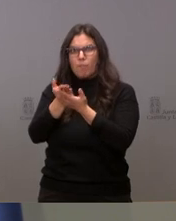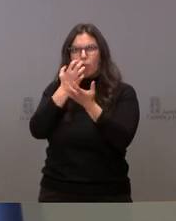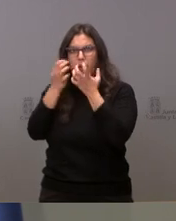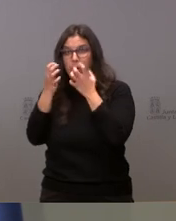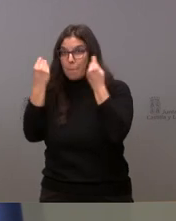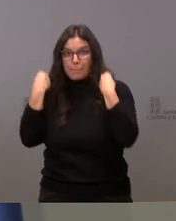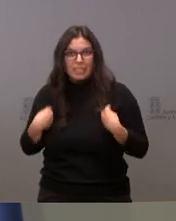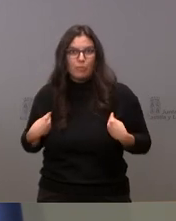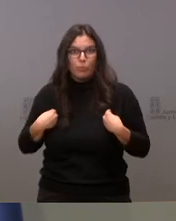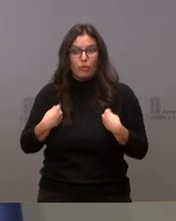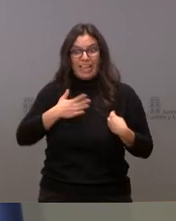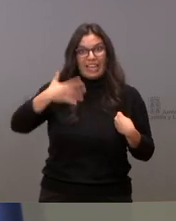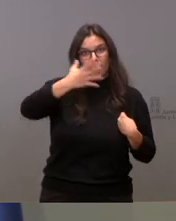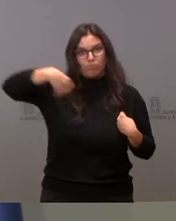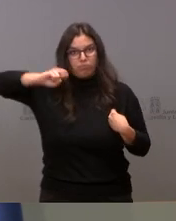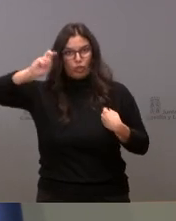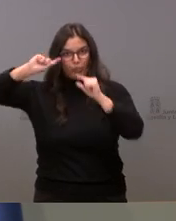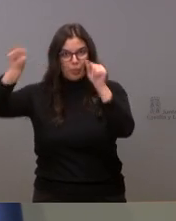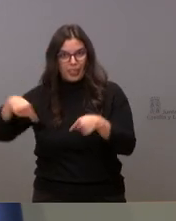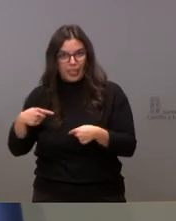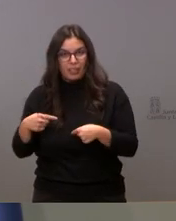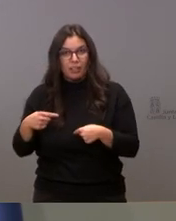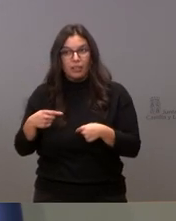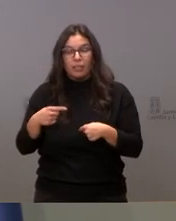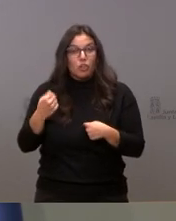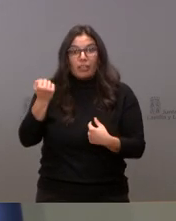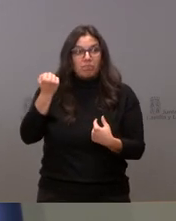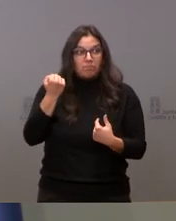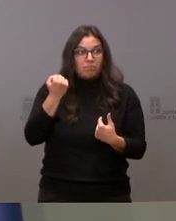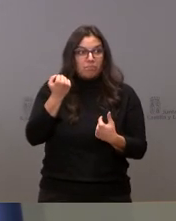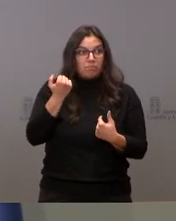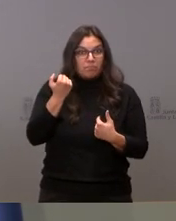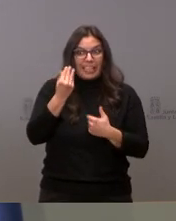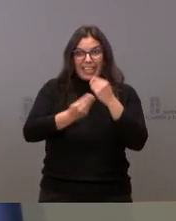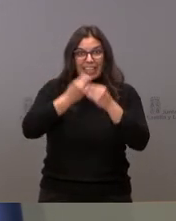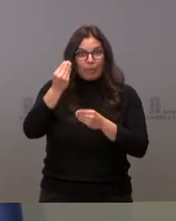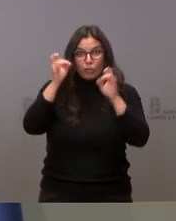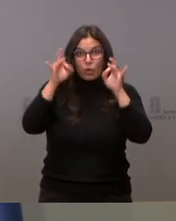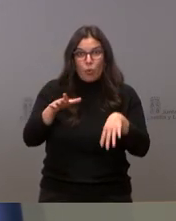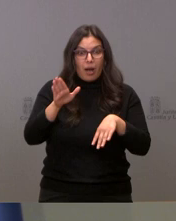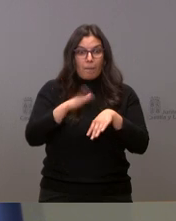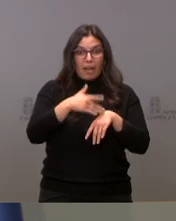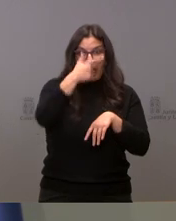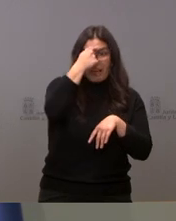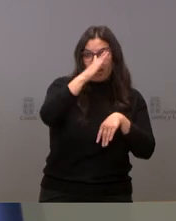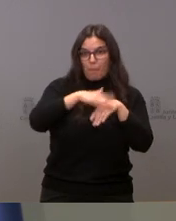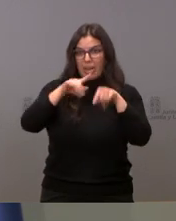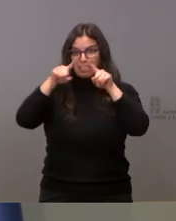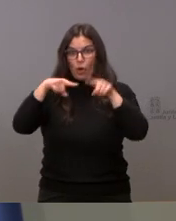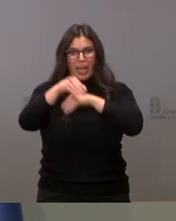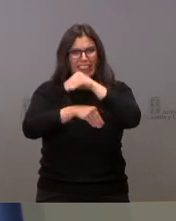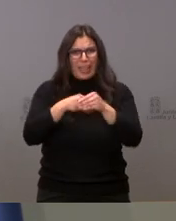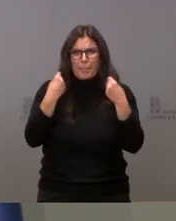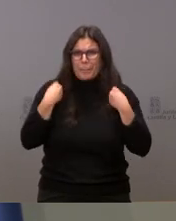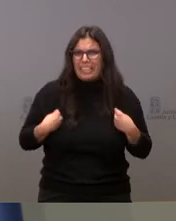exactamente lo mismo. No nos comportamos de manera diferente en Segovia que en Ávila, porque hemos hecho exactamente